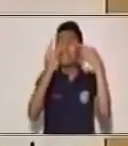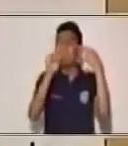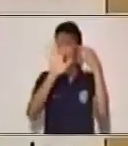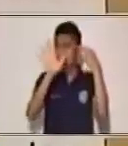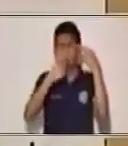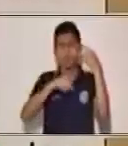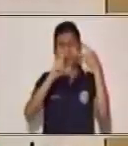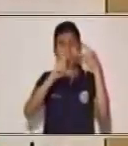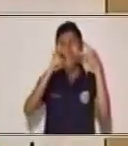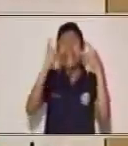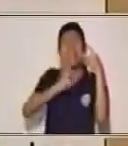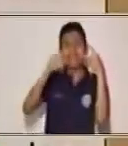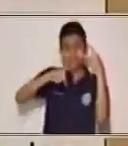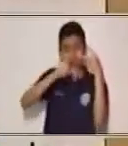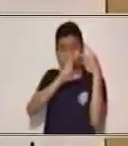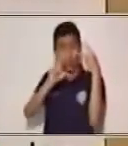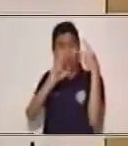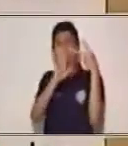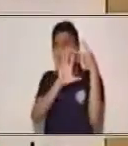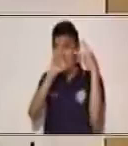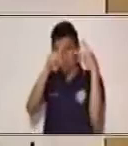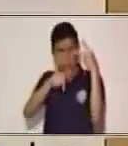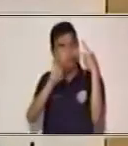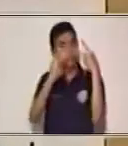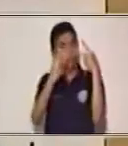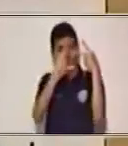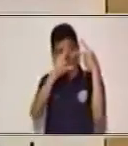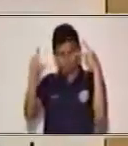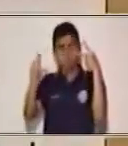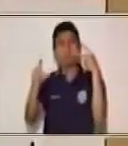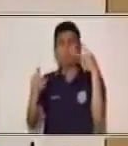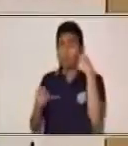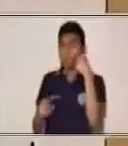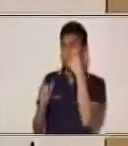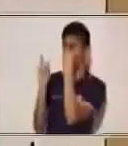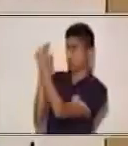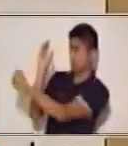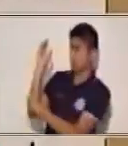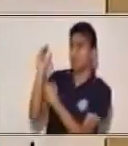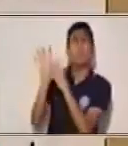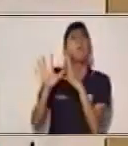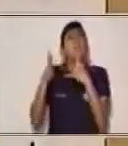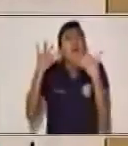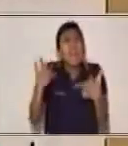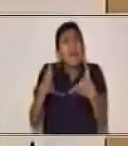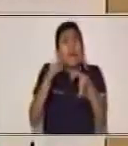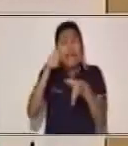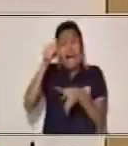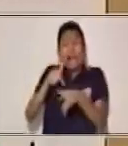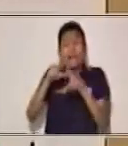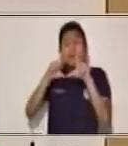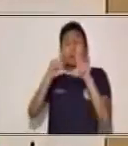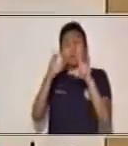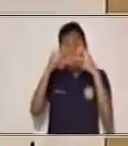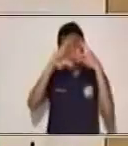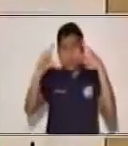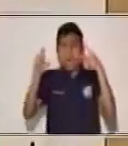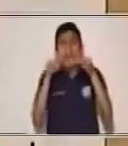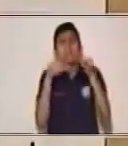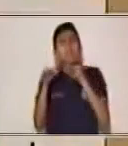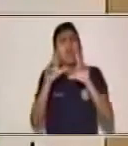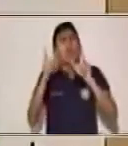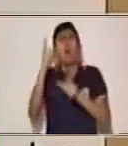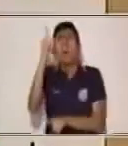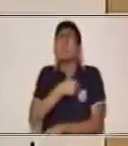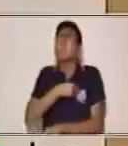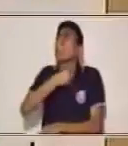aquí. ¿Sí? Observa. Aquí. Porque ahí habla de lo que él quería hacer, cómo